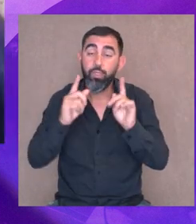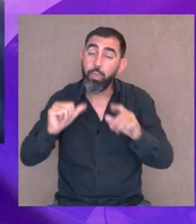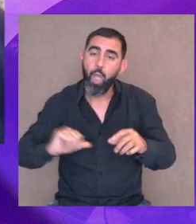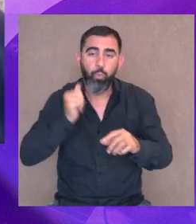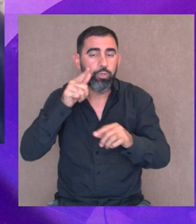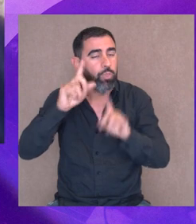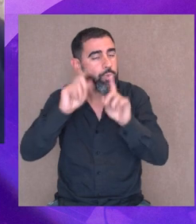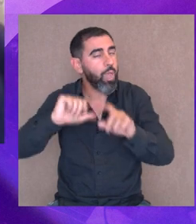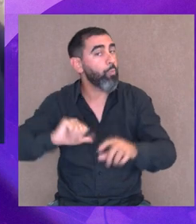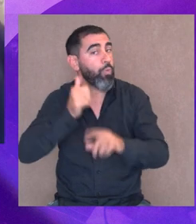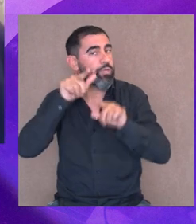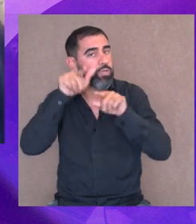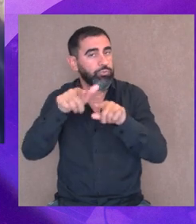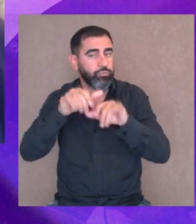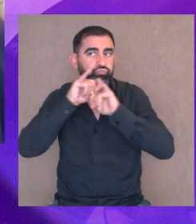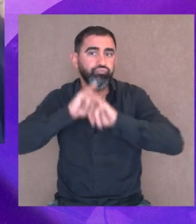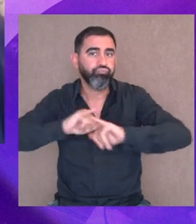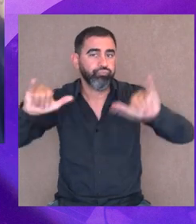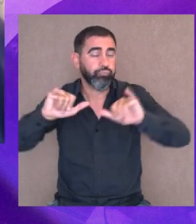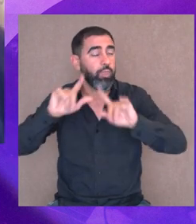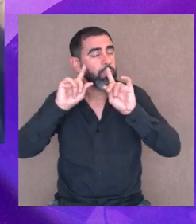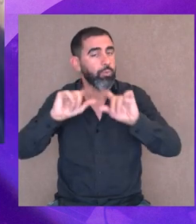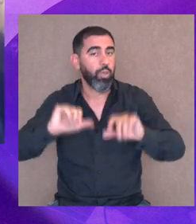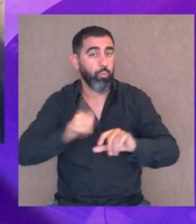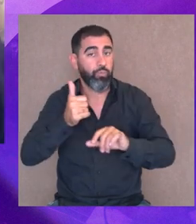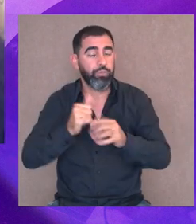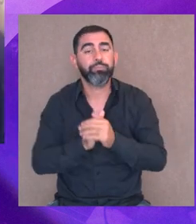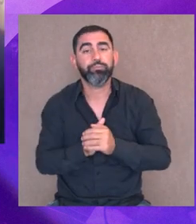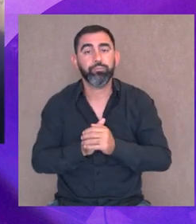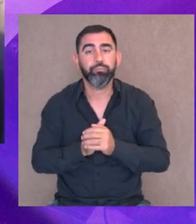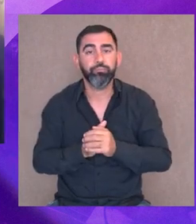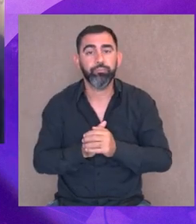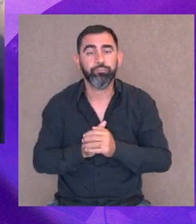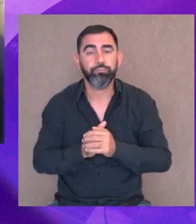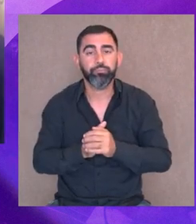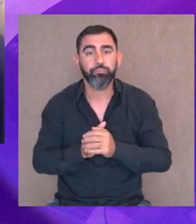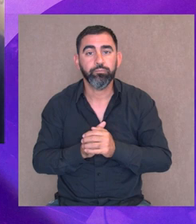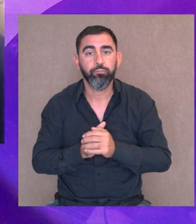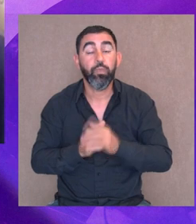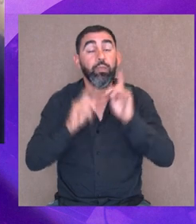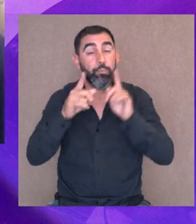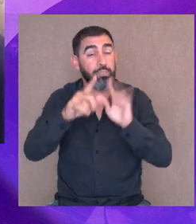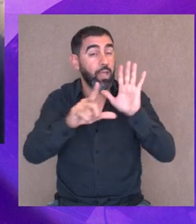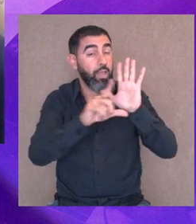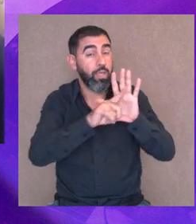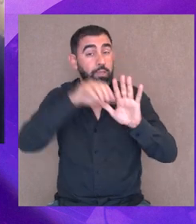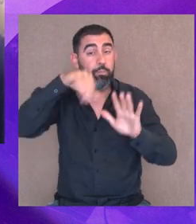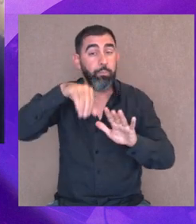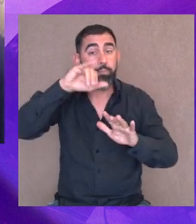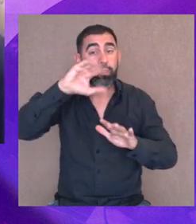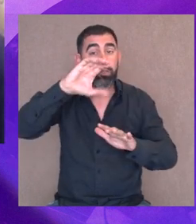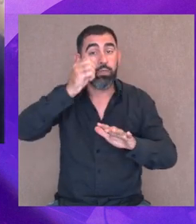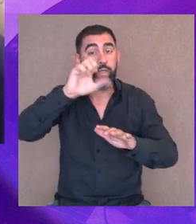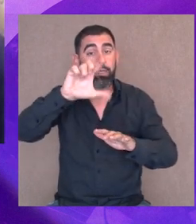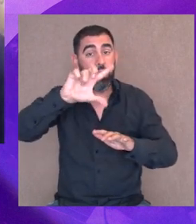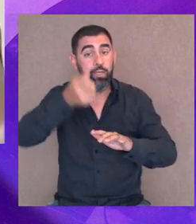Entonces digo, hay que aprovechar, eso hay que usarlo. Hay que tener todas las herramientas como para transformar. Además de la ley Micaela, capaz que